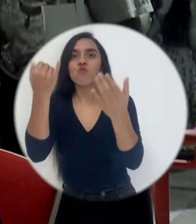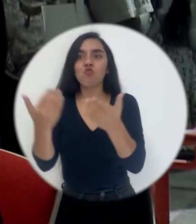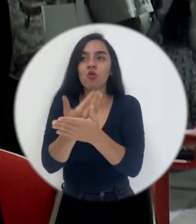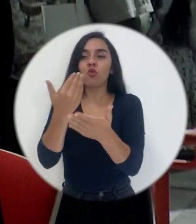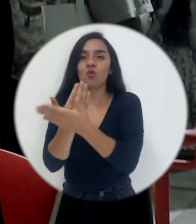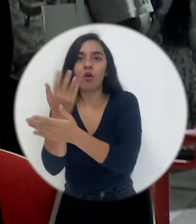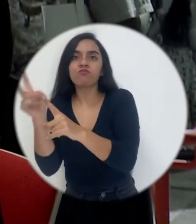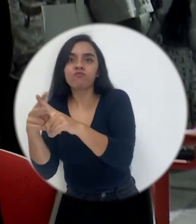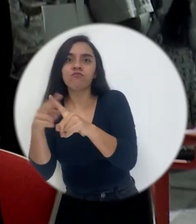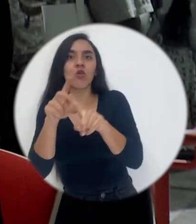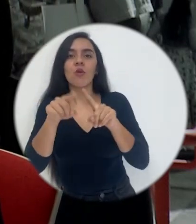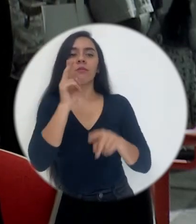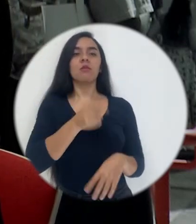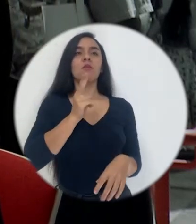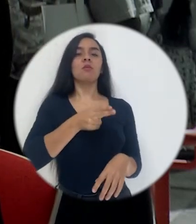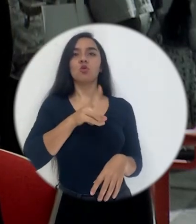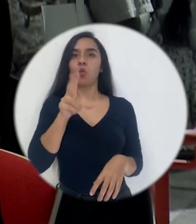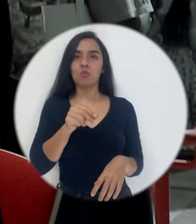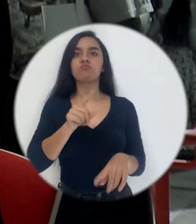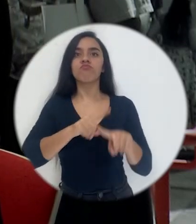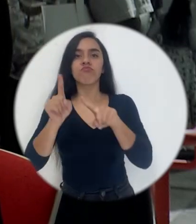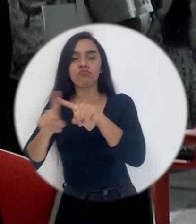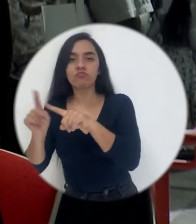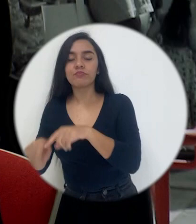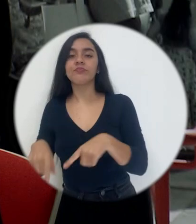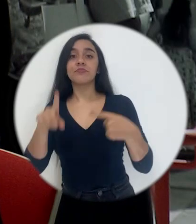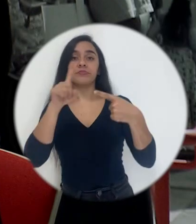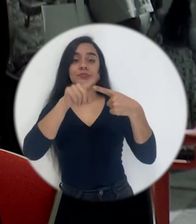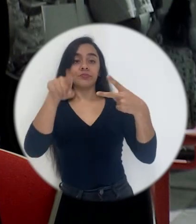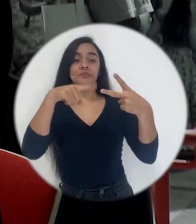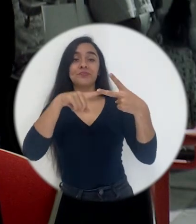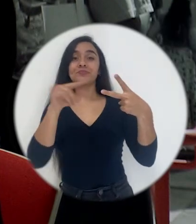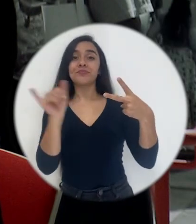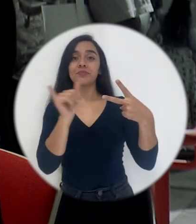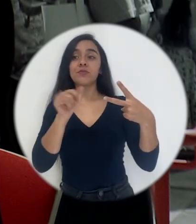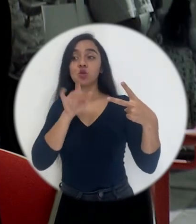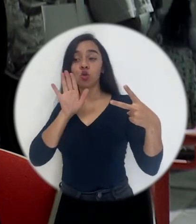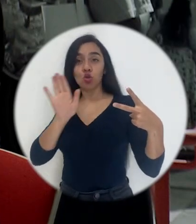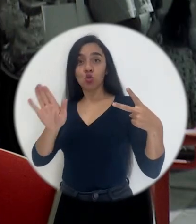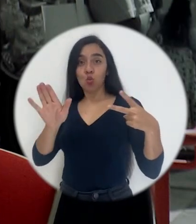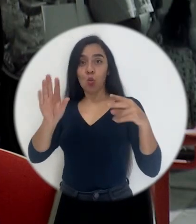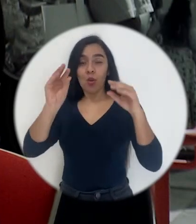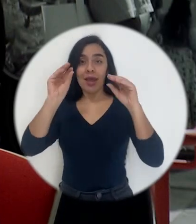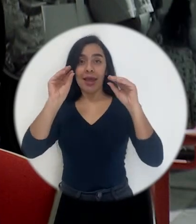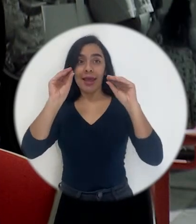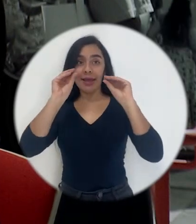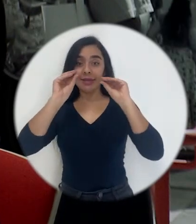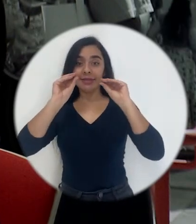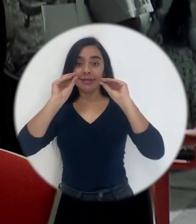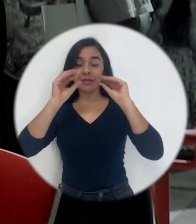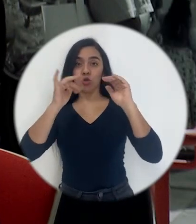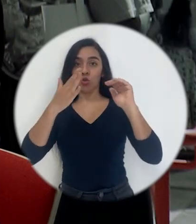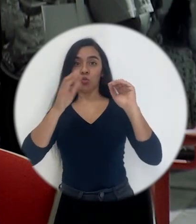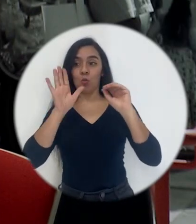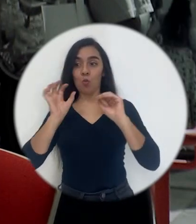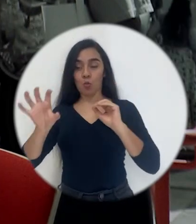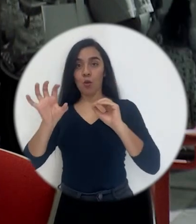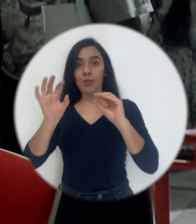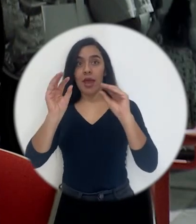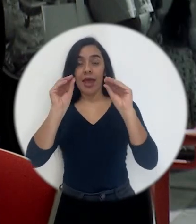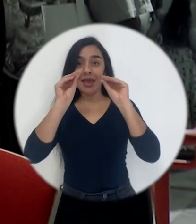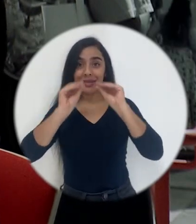que pueda adaptar su enseñanza al